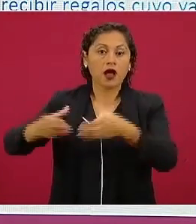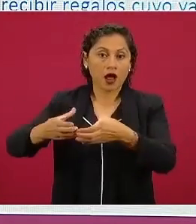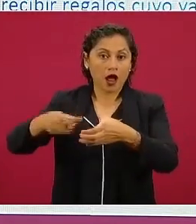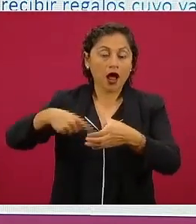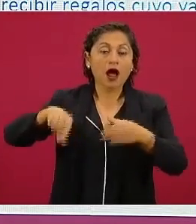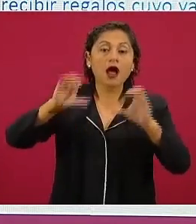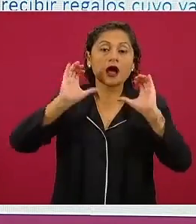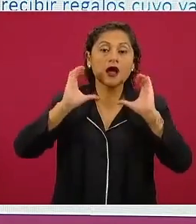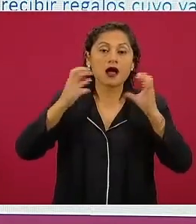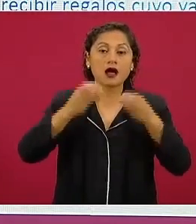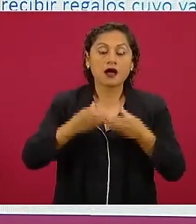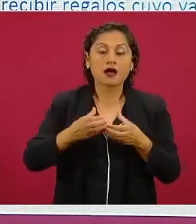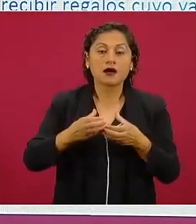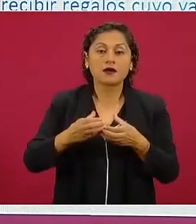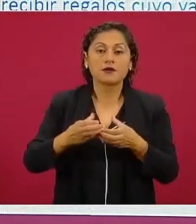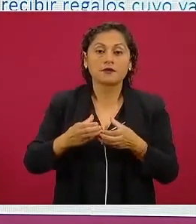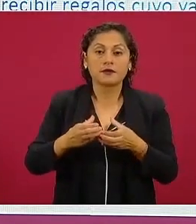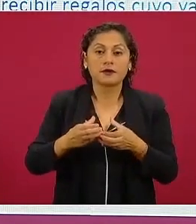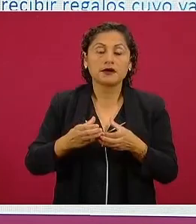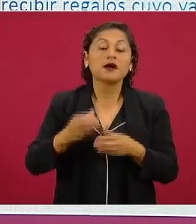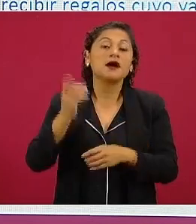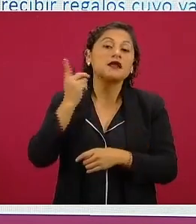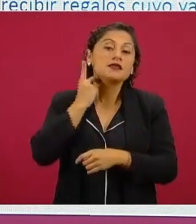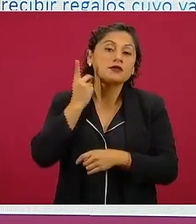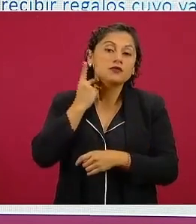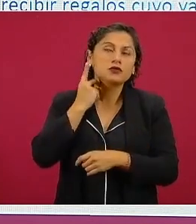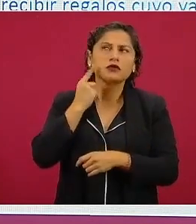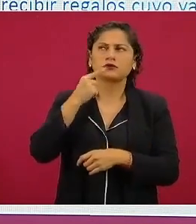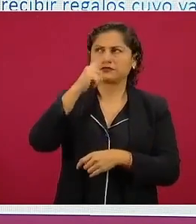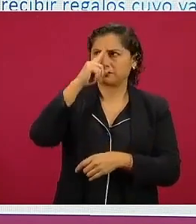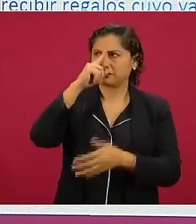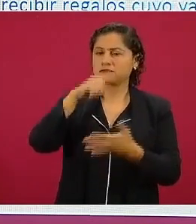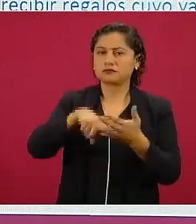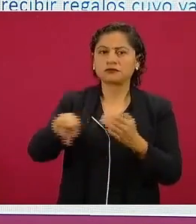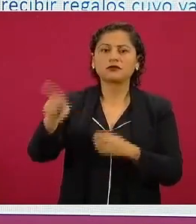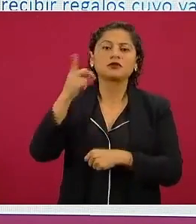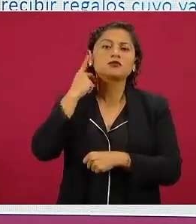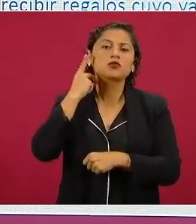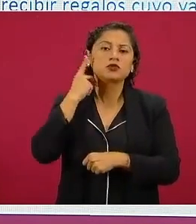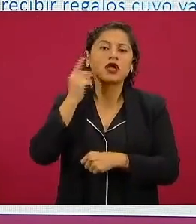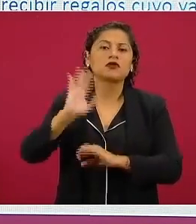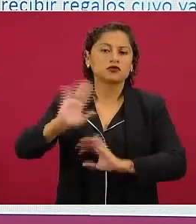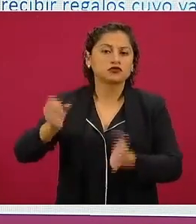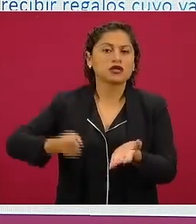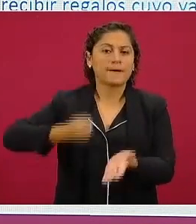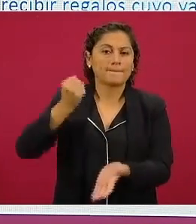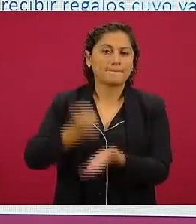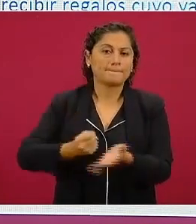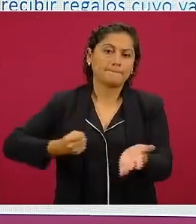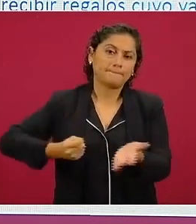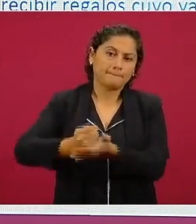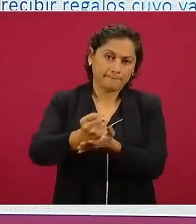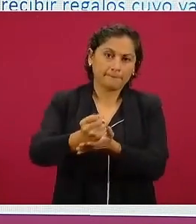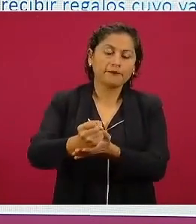cámara de diputados creo falta la de senadores